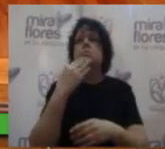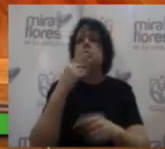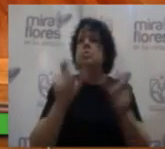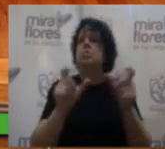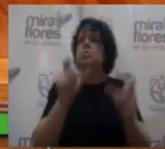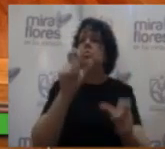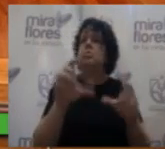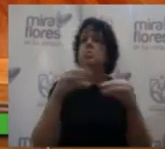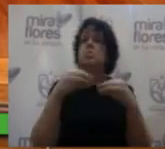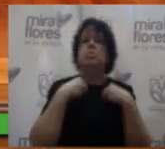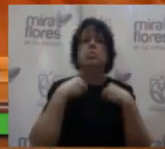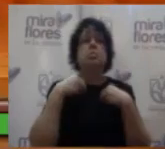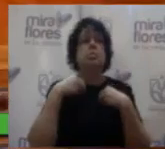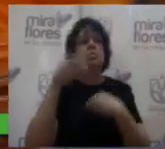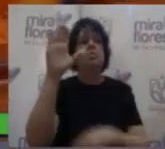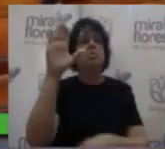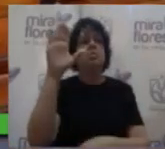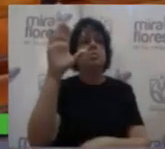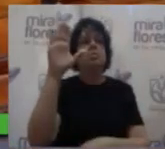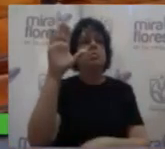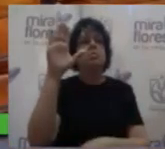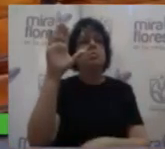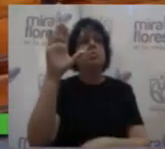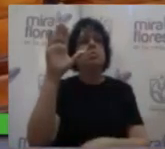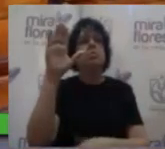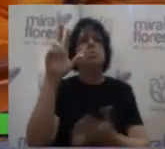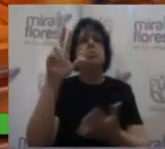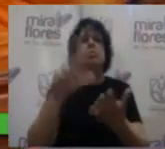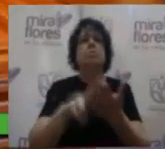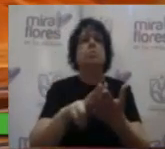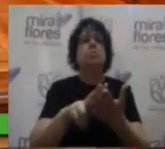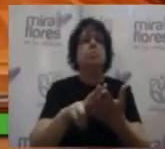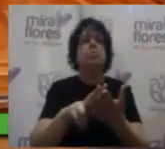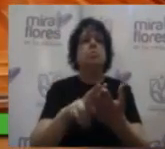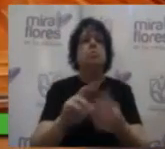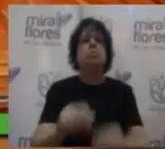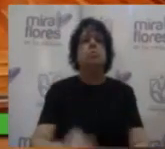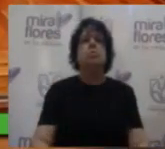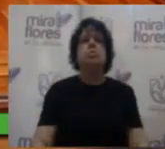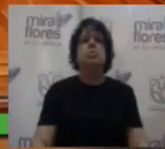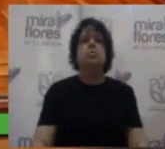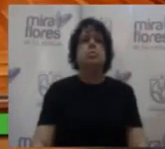de expresarlo en señal de conformidad Se aprueba el acuerdo del caso